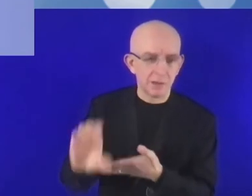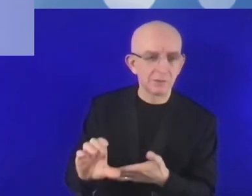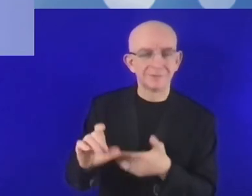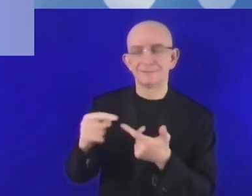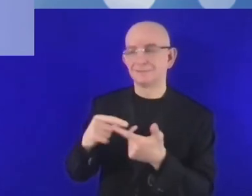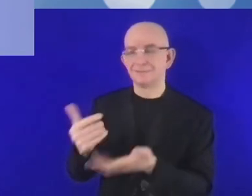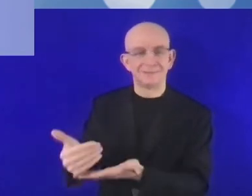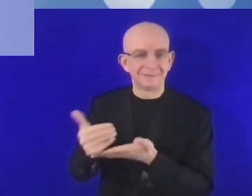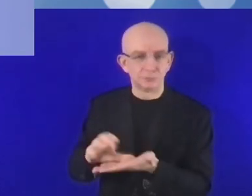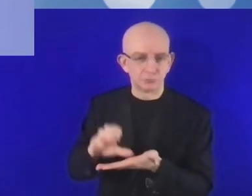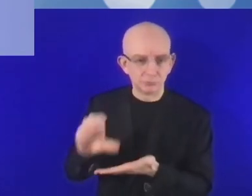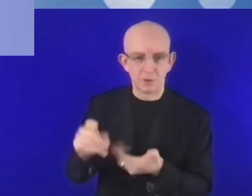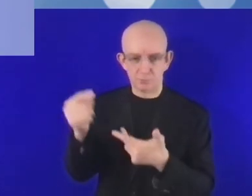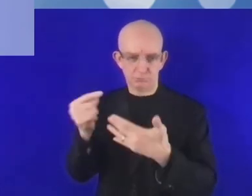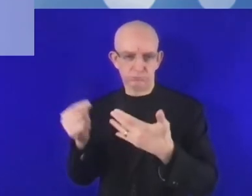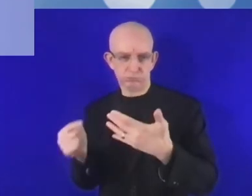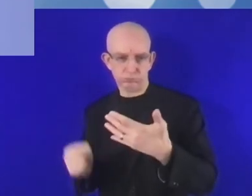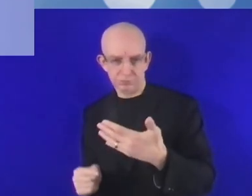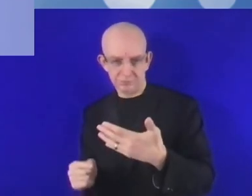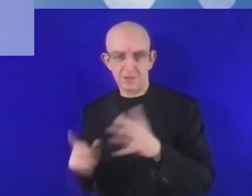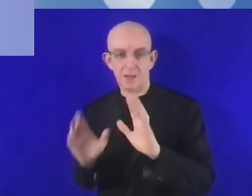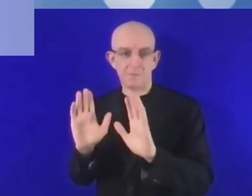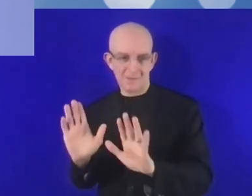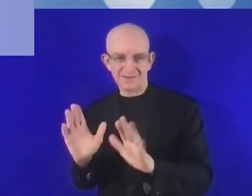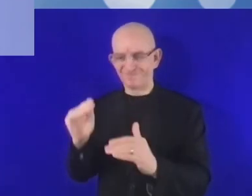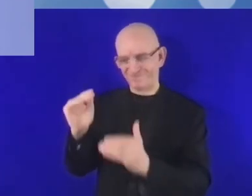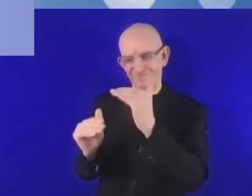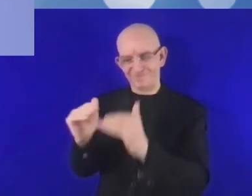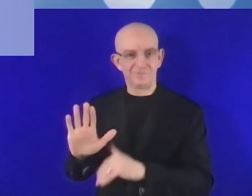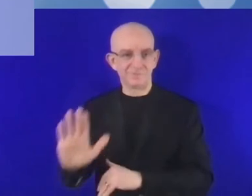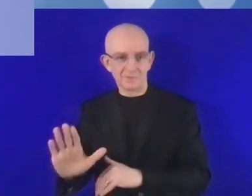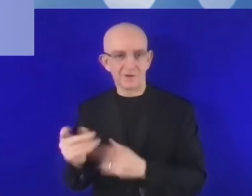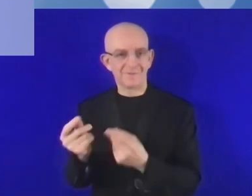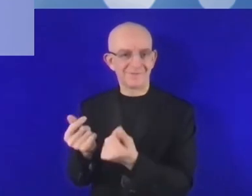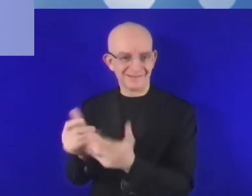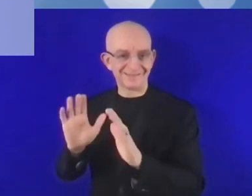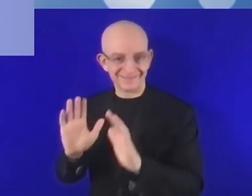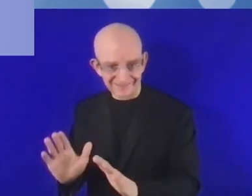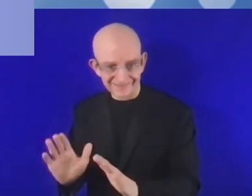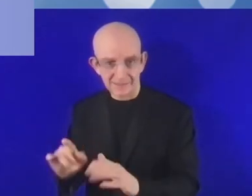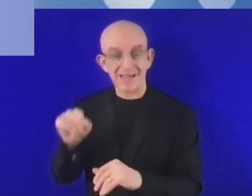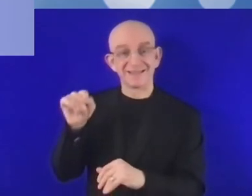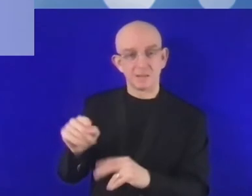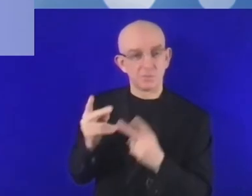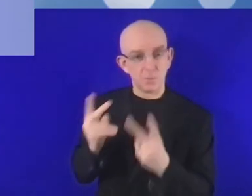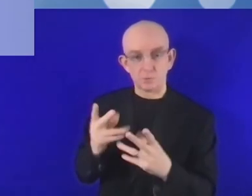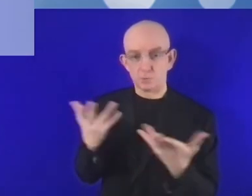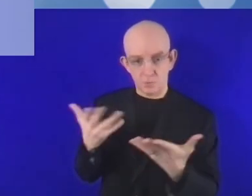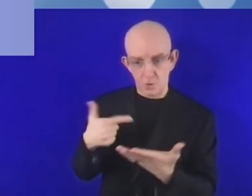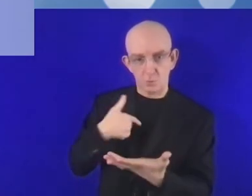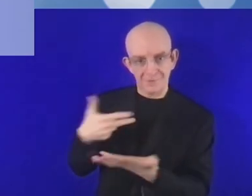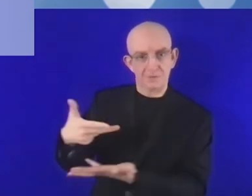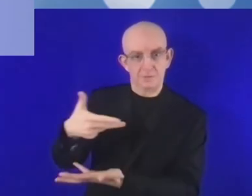de financiación. Otra cosa importante es que unimos nuestras fuentes de financiación con